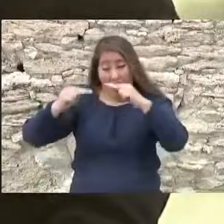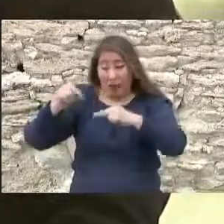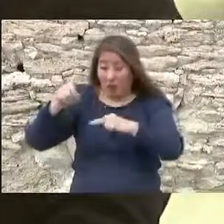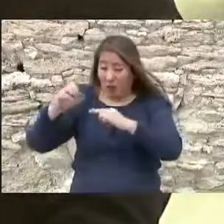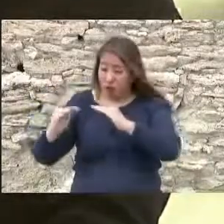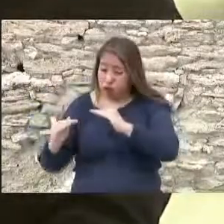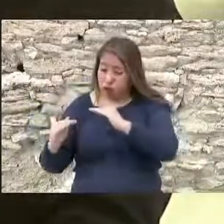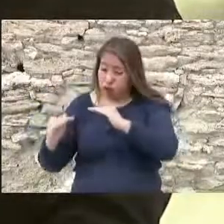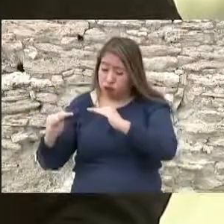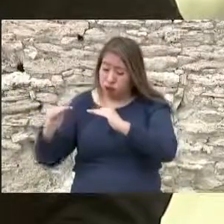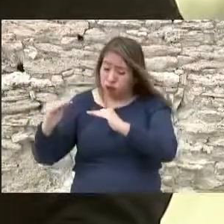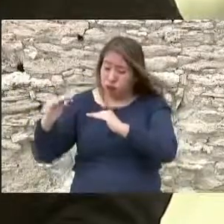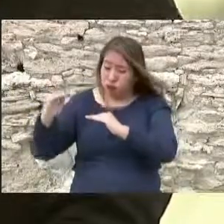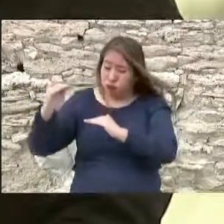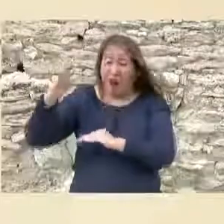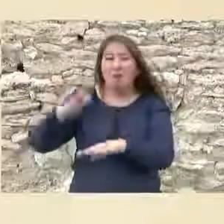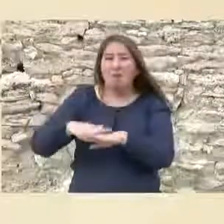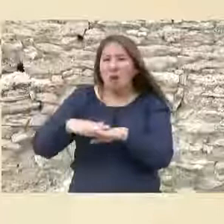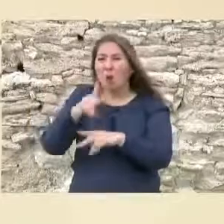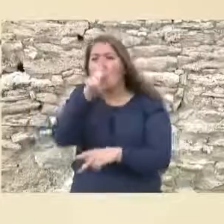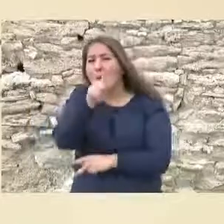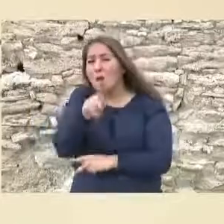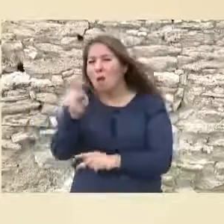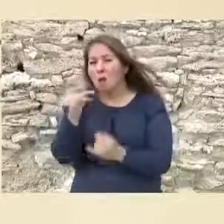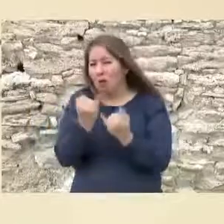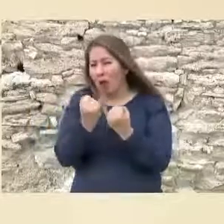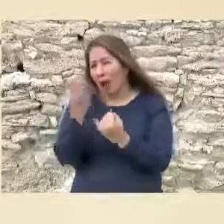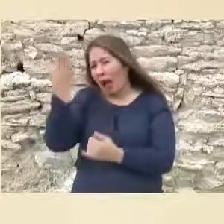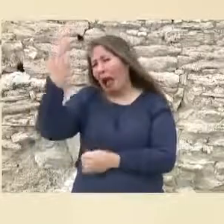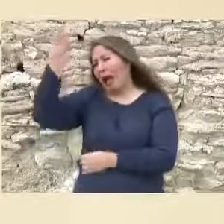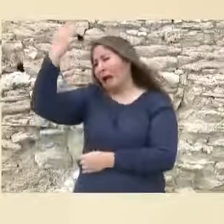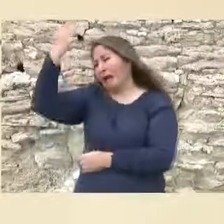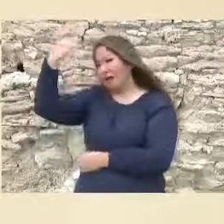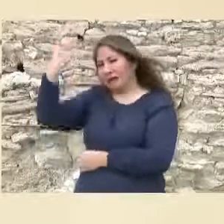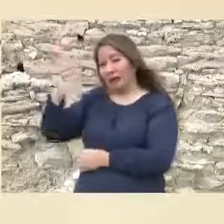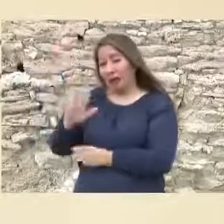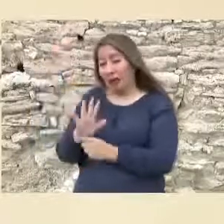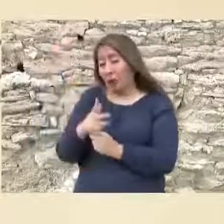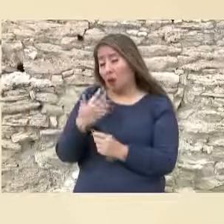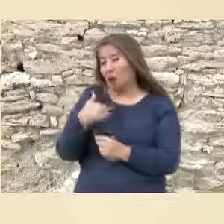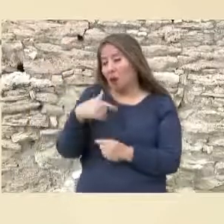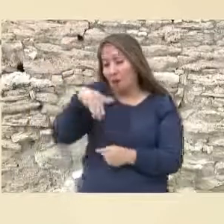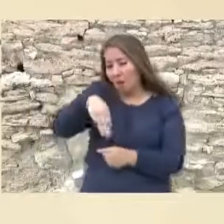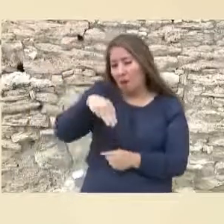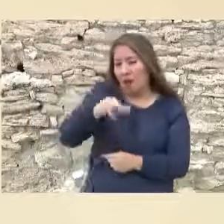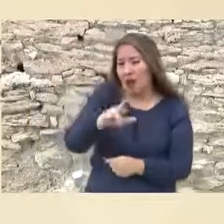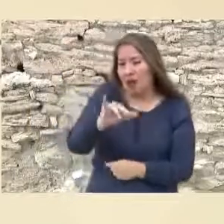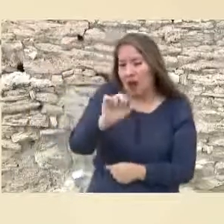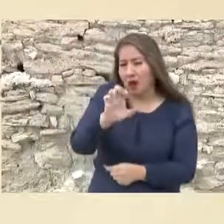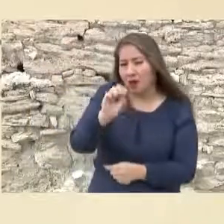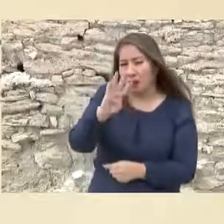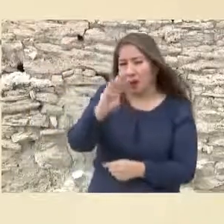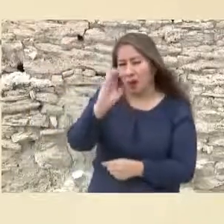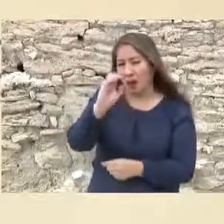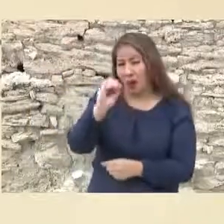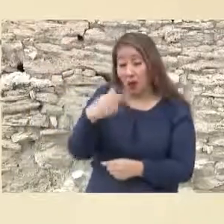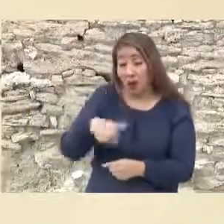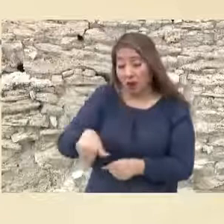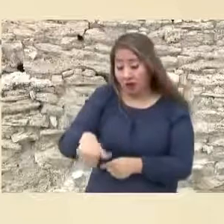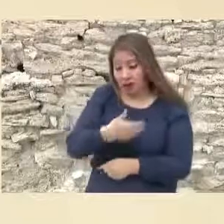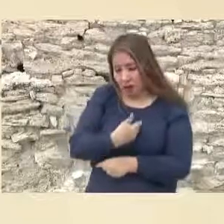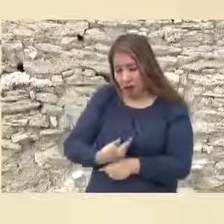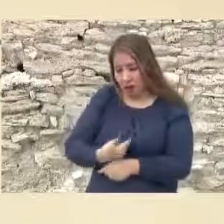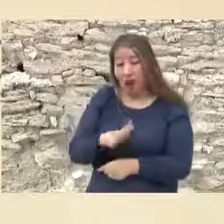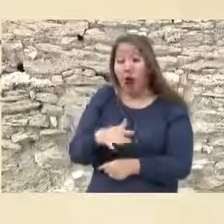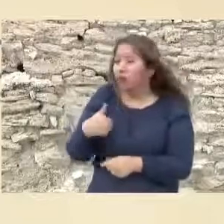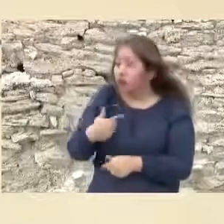poza, seguramente un nivel muy similar al que se tenía en los tiempos cuando se refugió el general Mariano Escobedo. Señor Presidente,